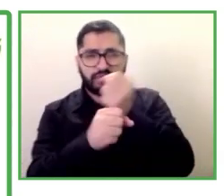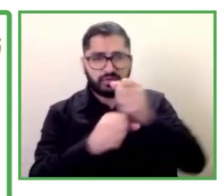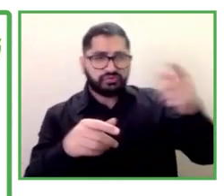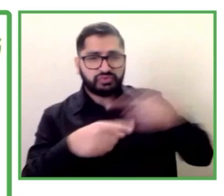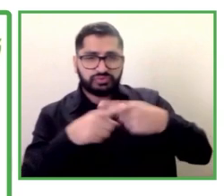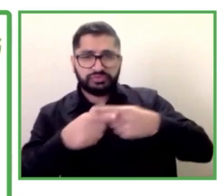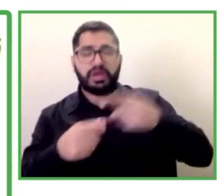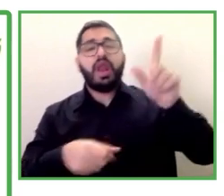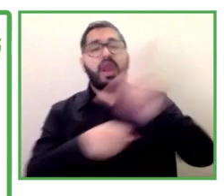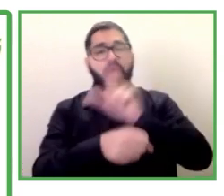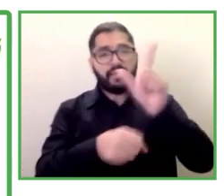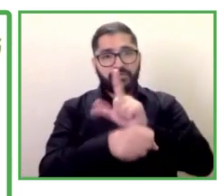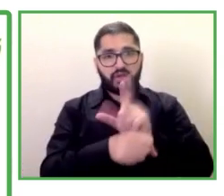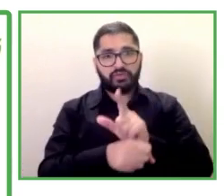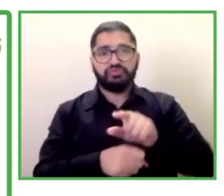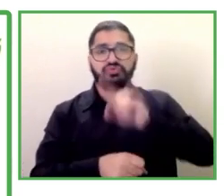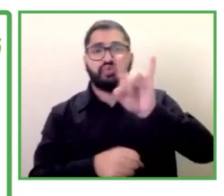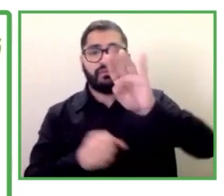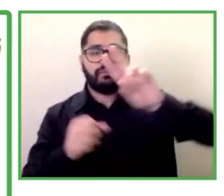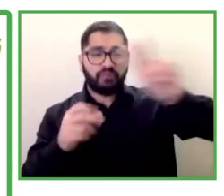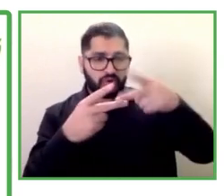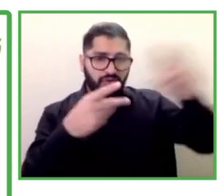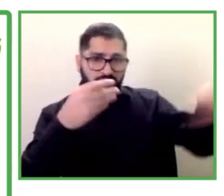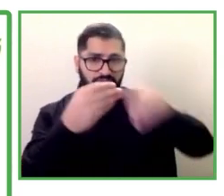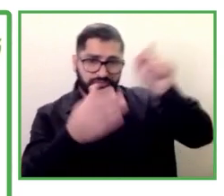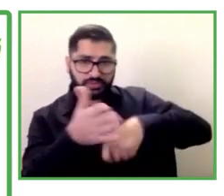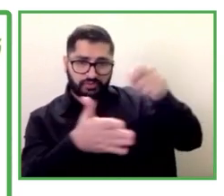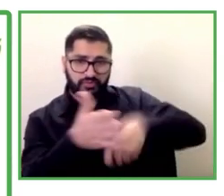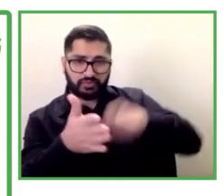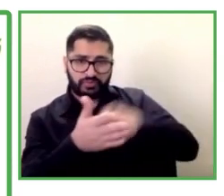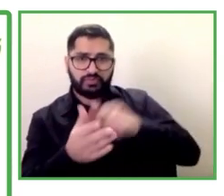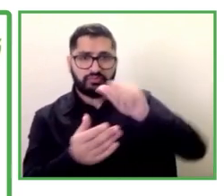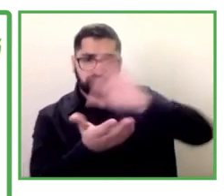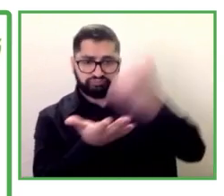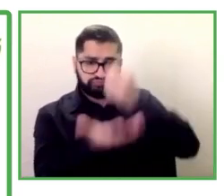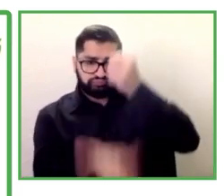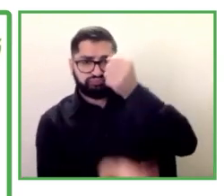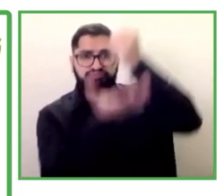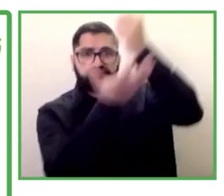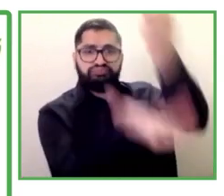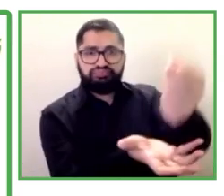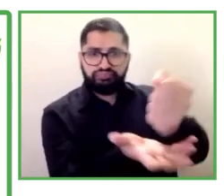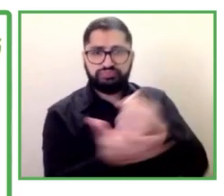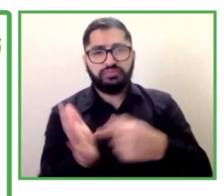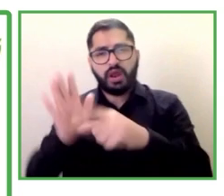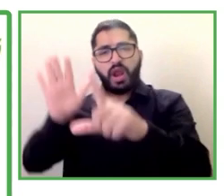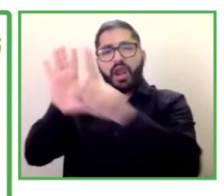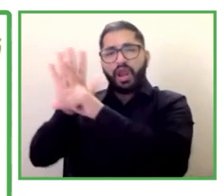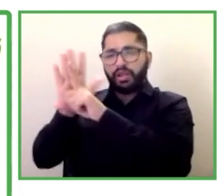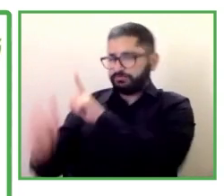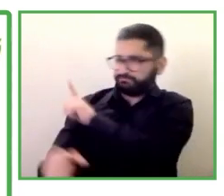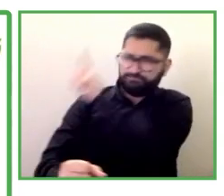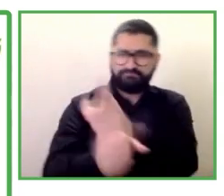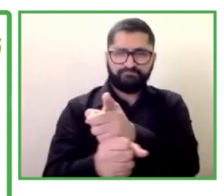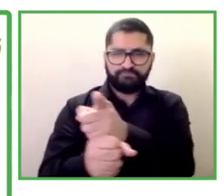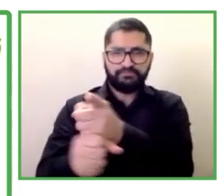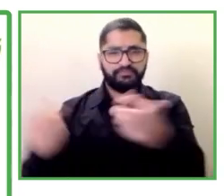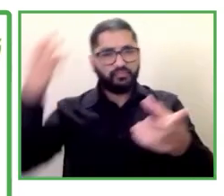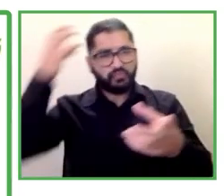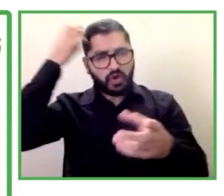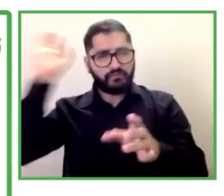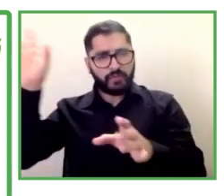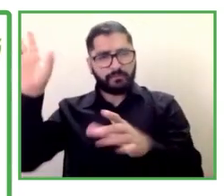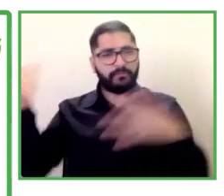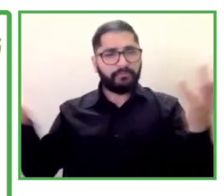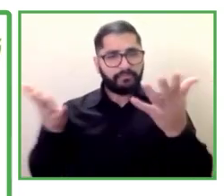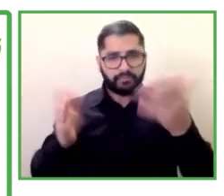centros especiales de empleo la ley incluye disposiciones que obligan a que en los pliegos de licitación y en las fases de la contratación